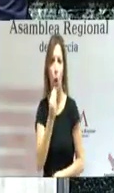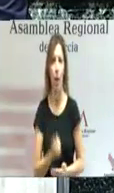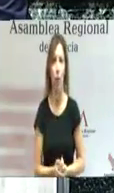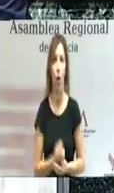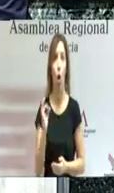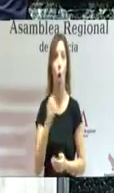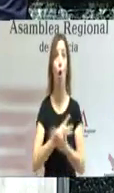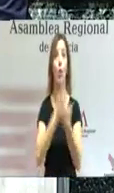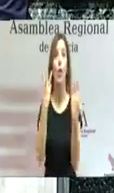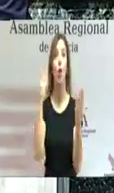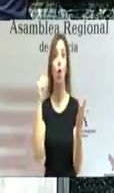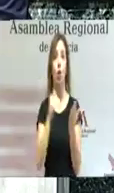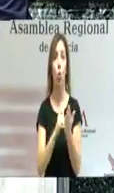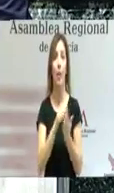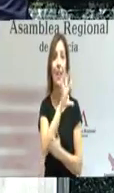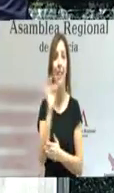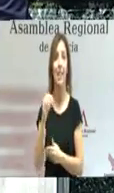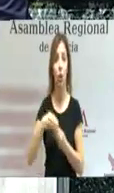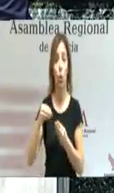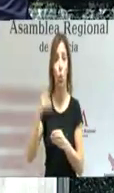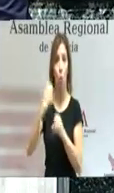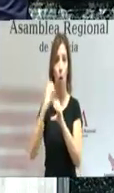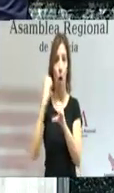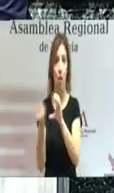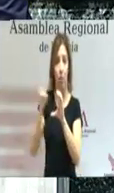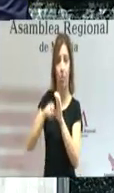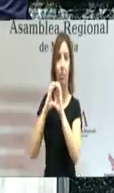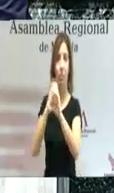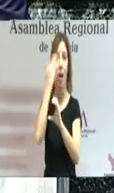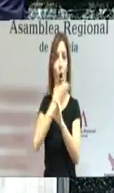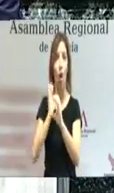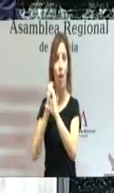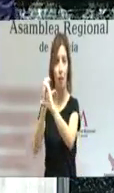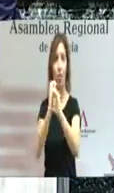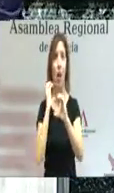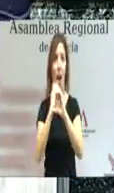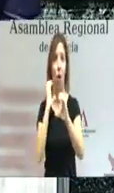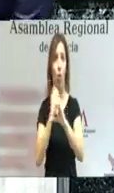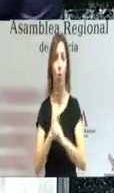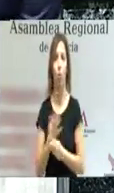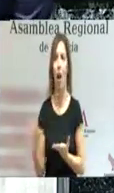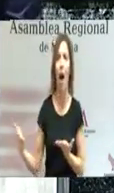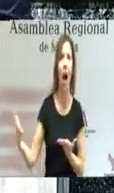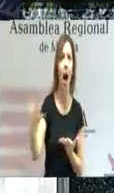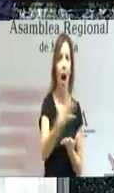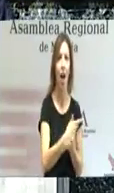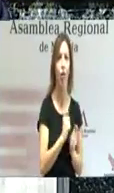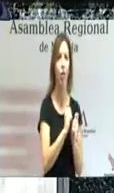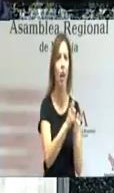a 18.500 usuarios del transporte escolar en la región de Murcia. A todos hemos brindado